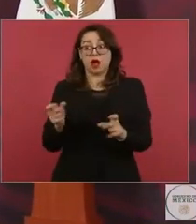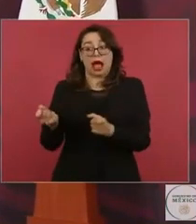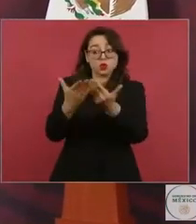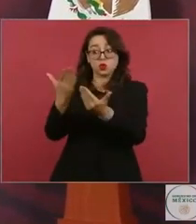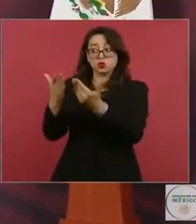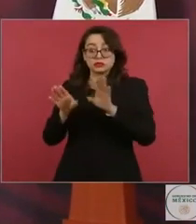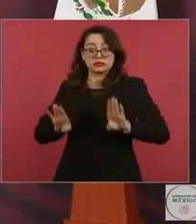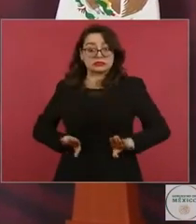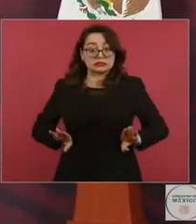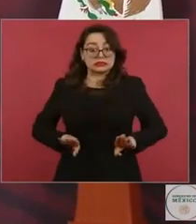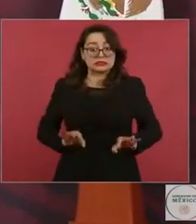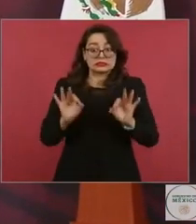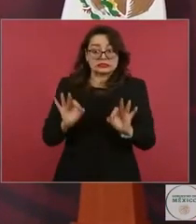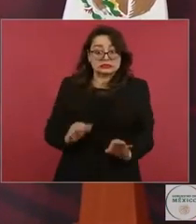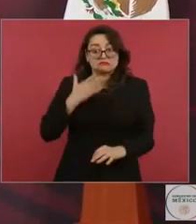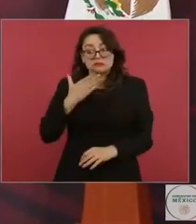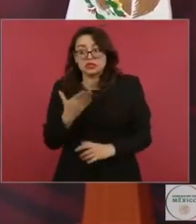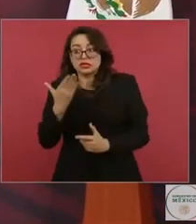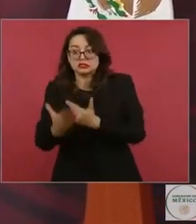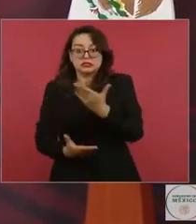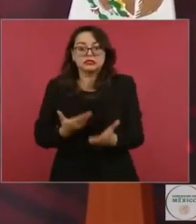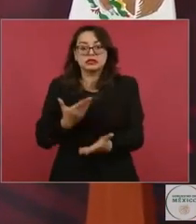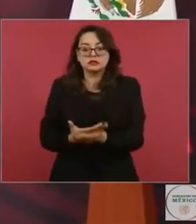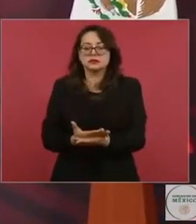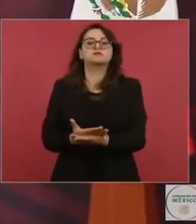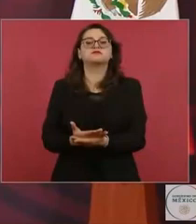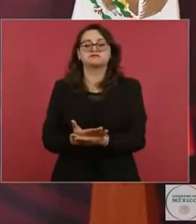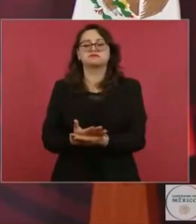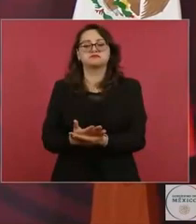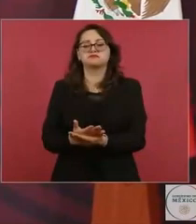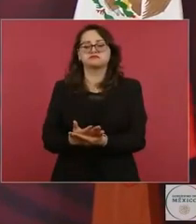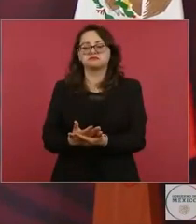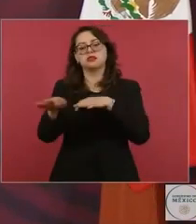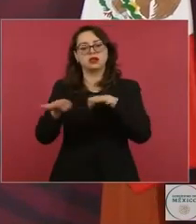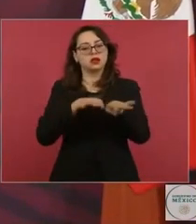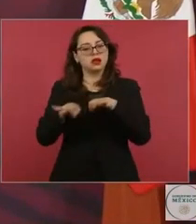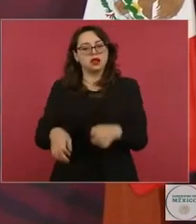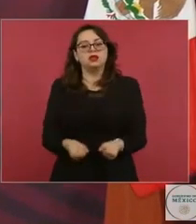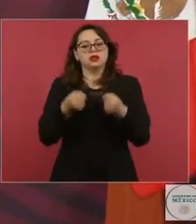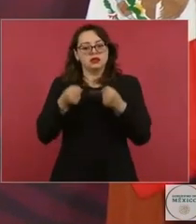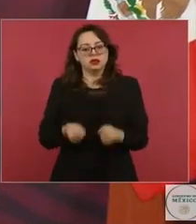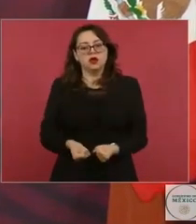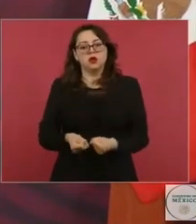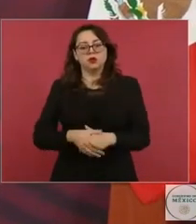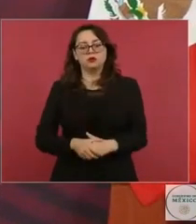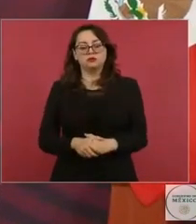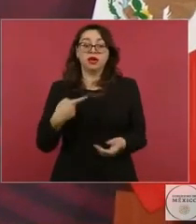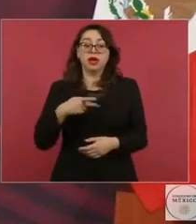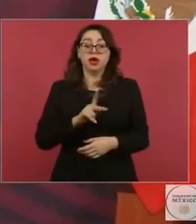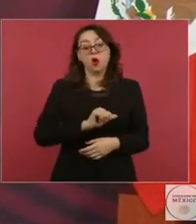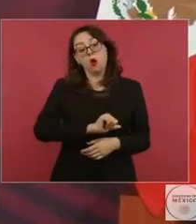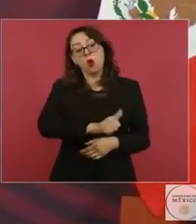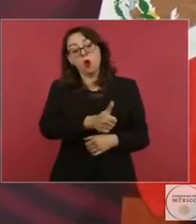servir. A esos no les falta, no les va a faltar hacia adelante, estoy seguro. Los que van a tener problemas